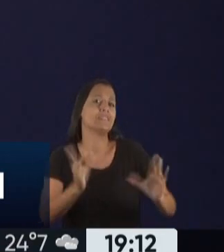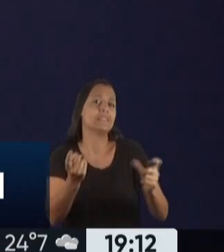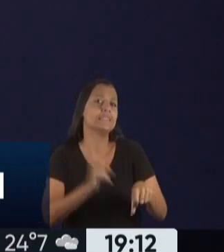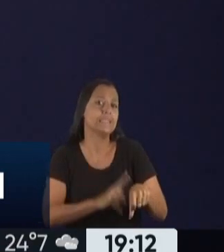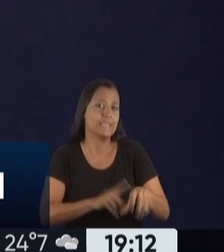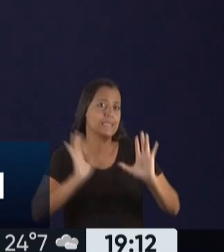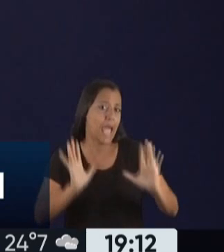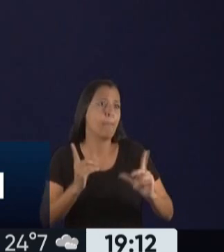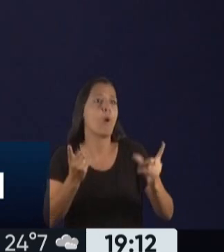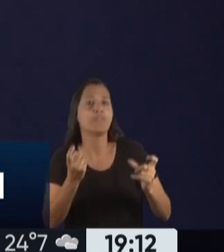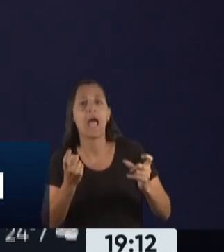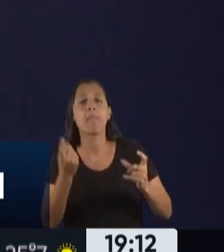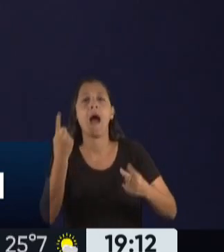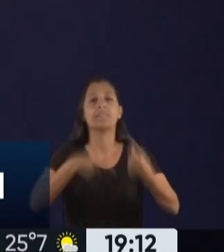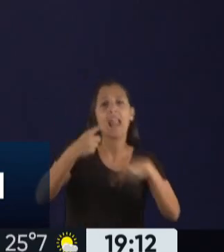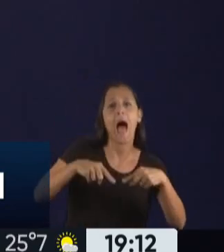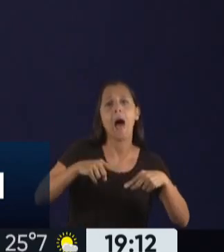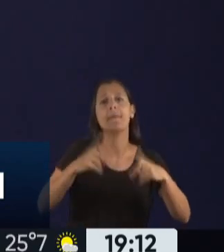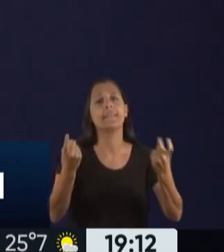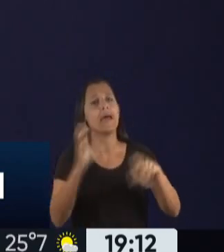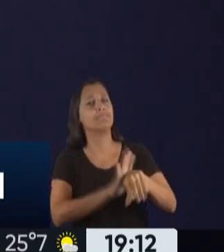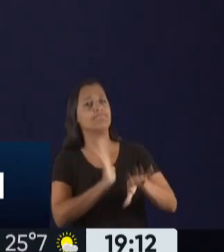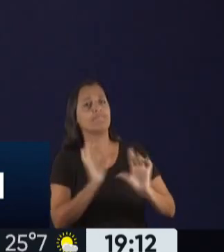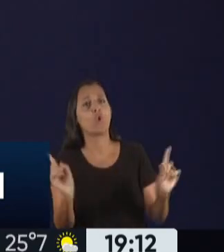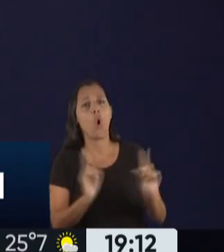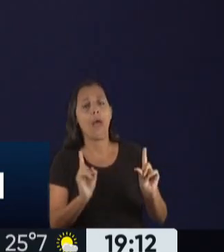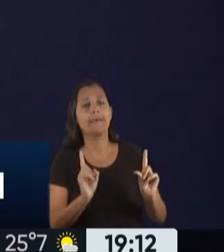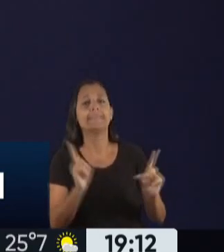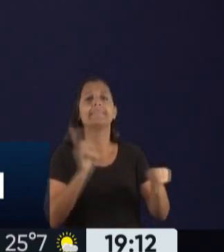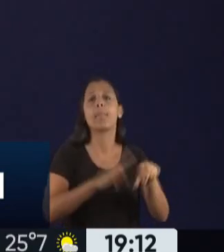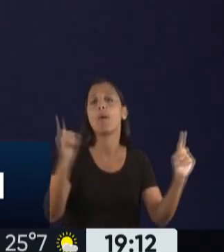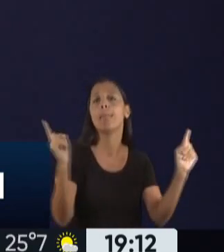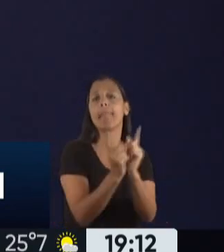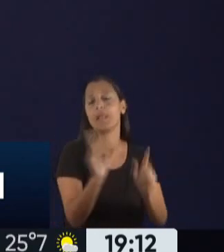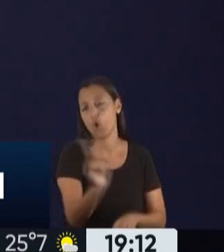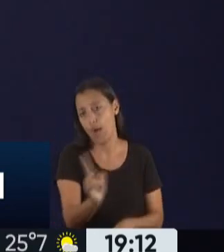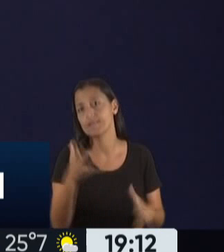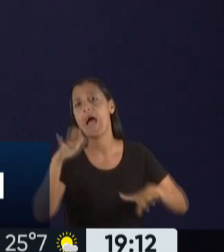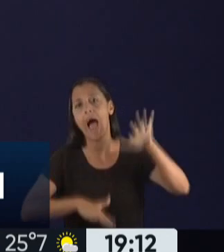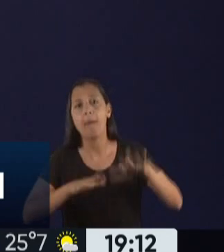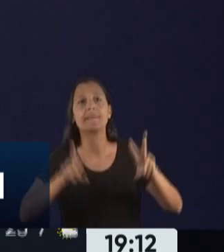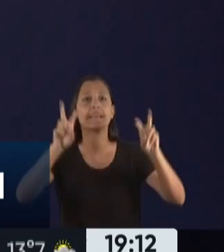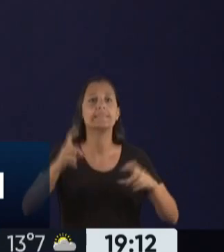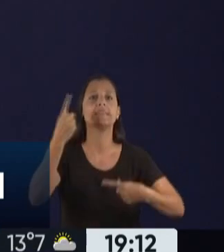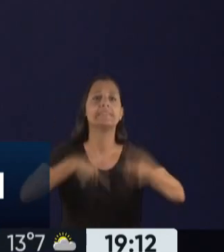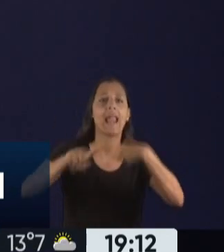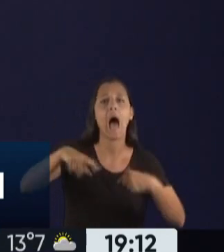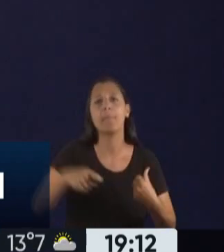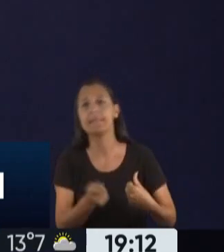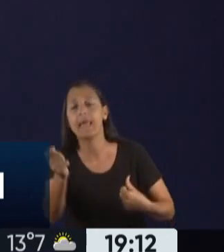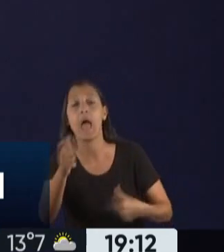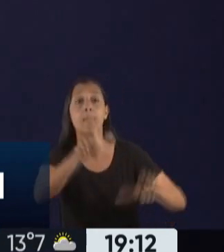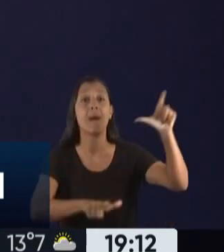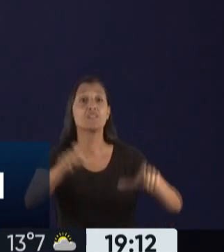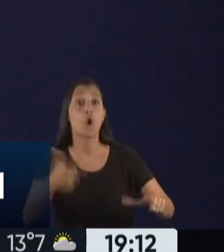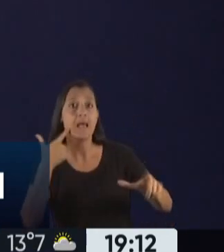las cuestiones burocráticas hacen que los tiempos no siempre sean los que uno desea, ni los que la gente espera, o los que la